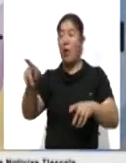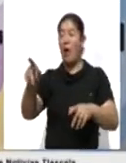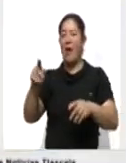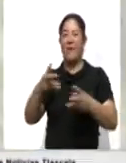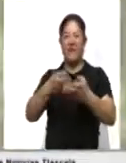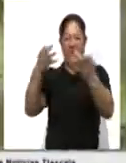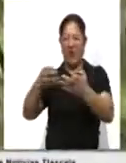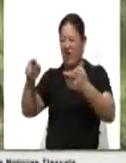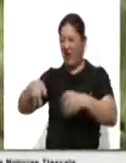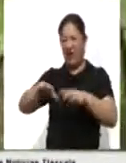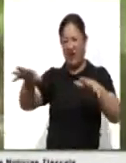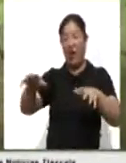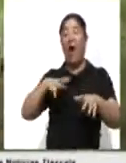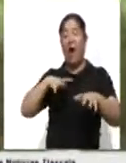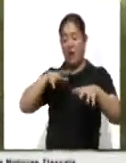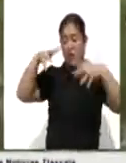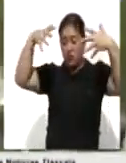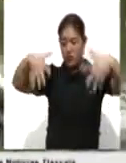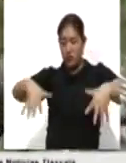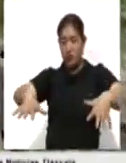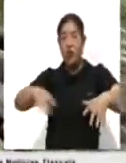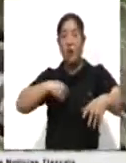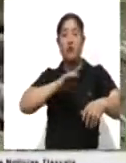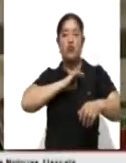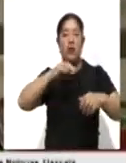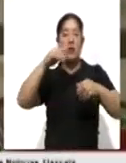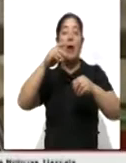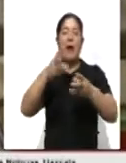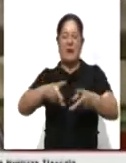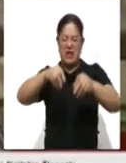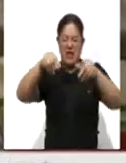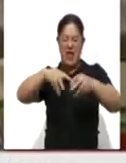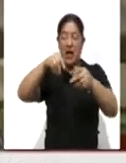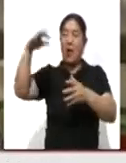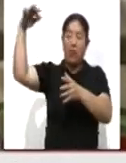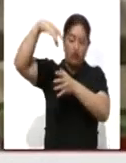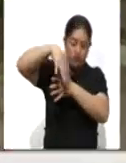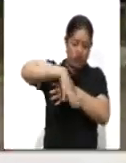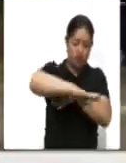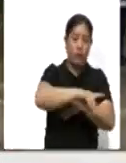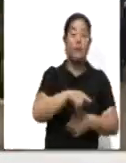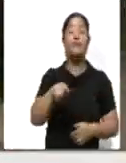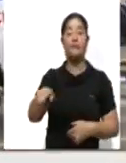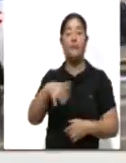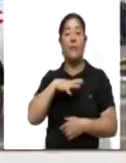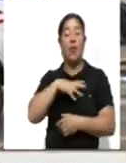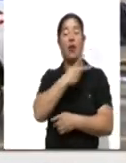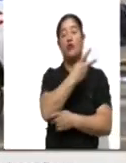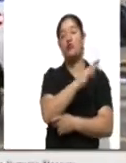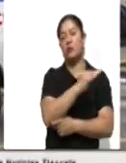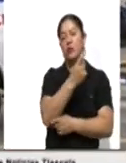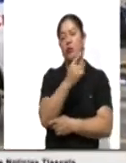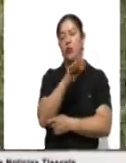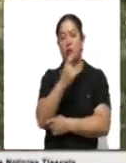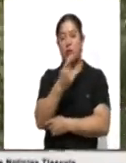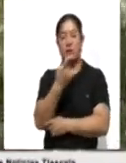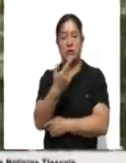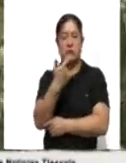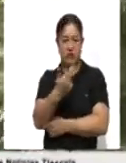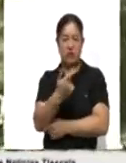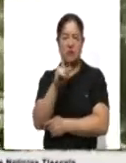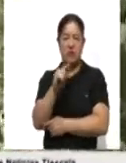Para la atención de una inundación, puede llamar directamente a Protección Civil Municipal al 241-417